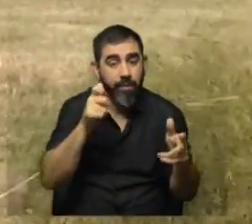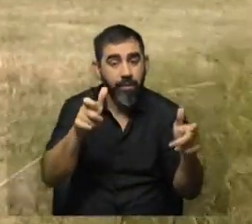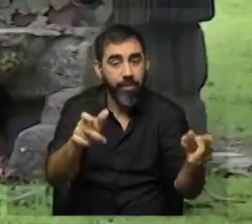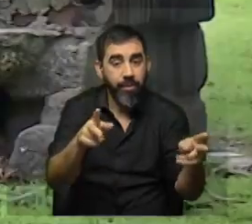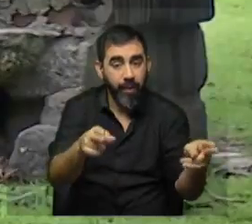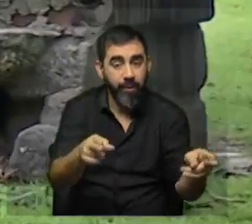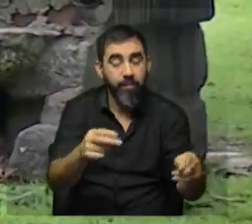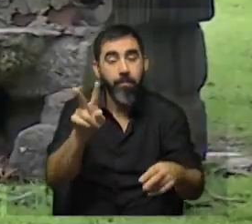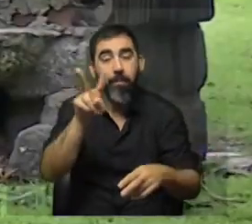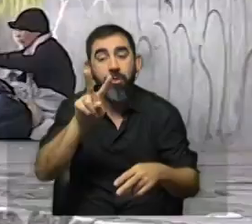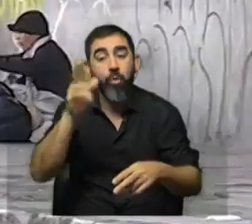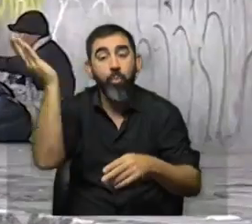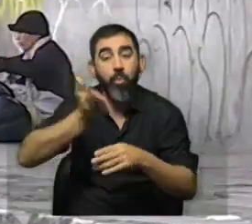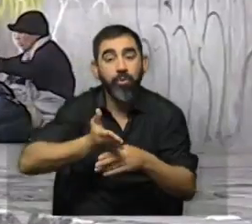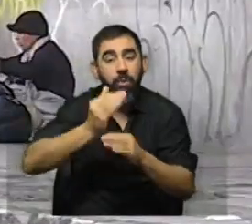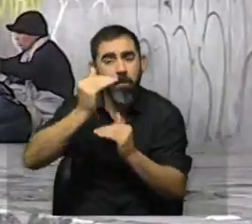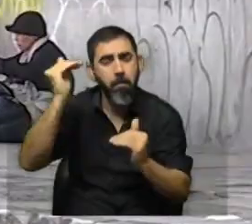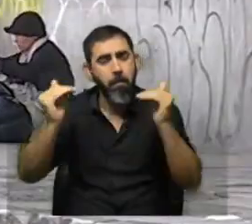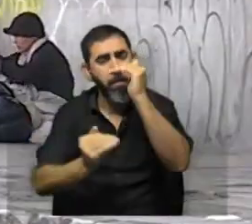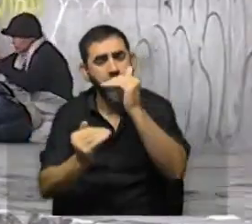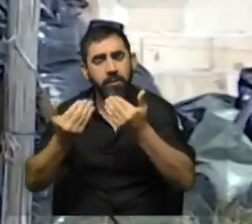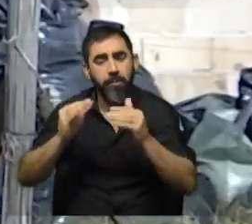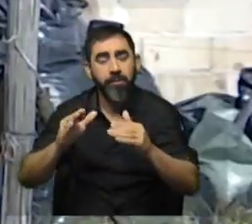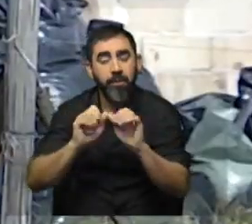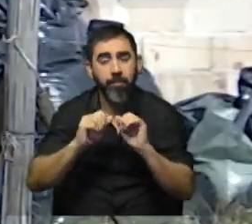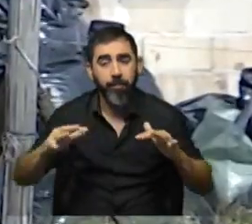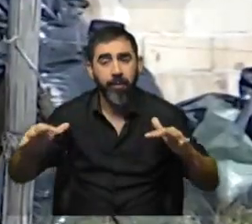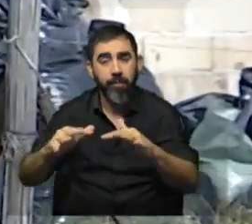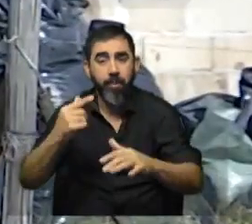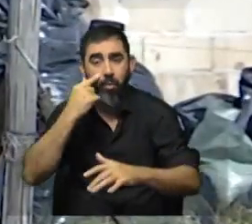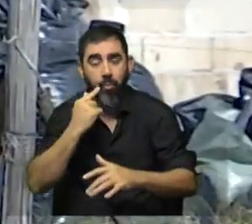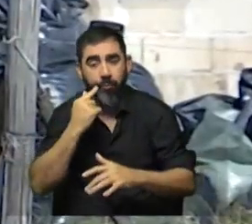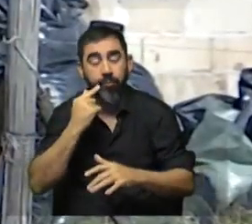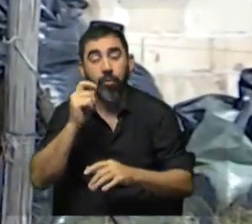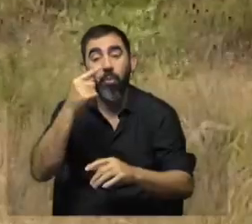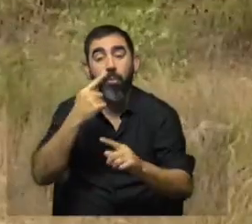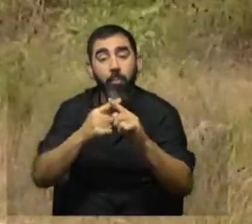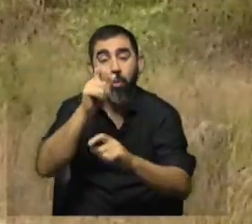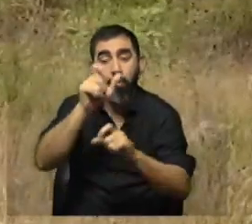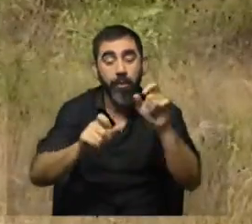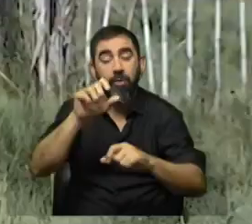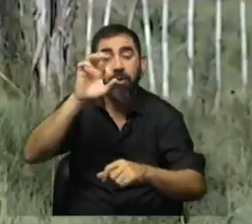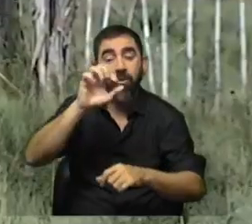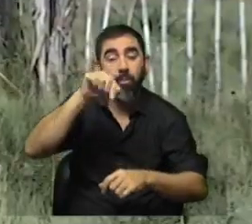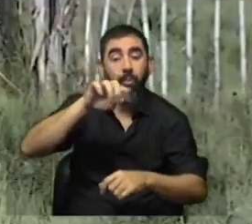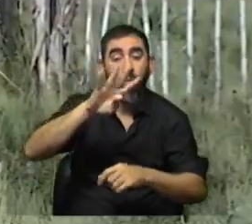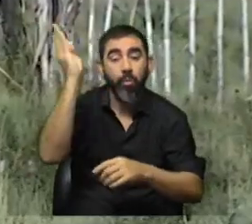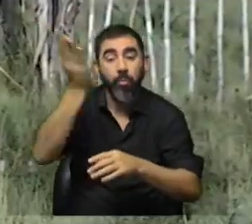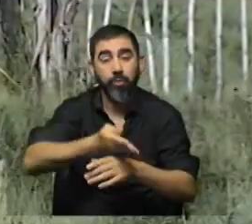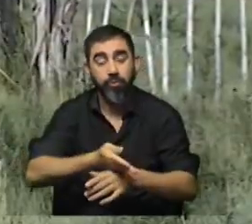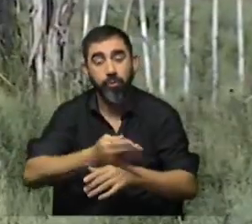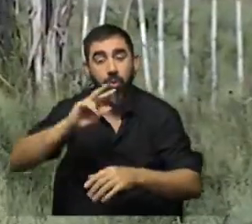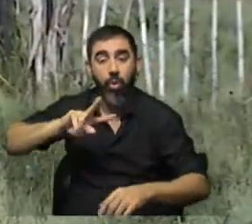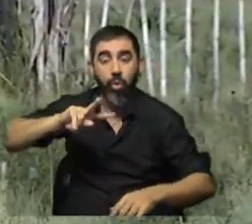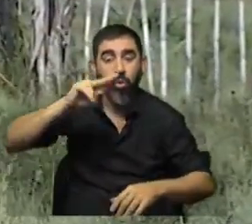22,5% y supera las cifras de comienzo de la pandemia. La indigencia por persona fue de 0,4%, el